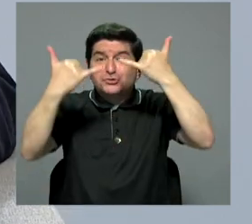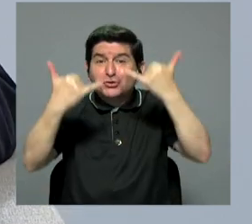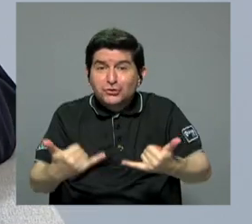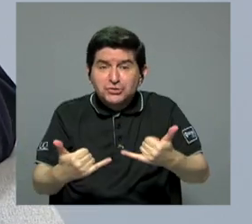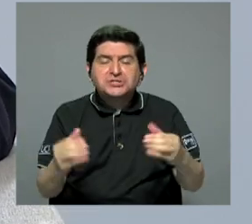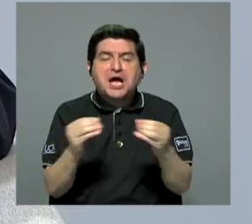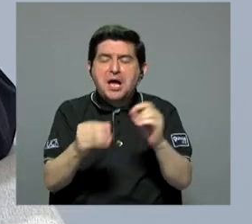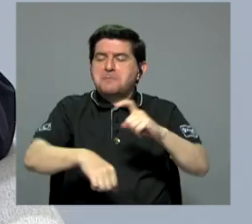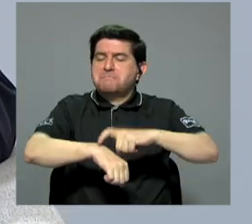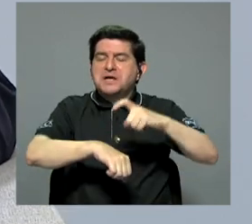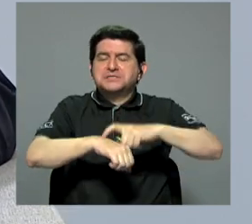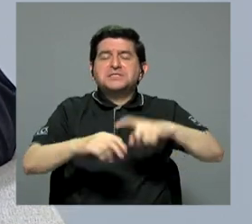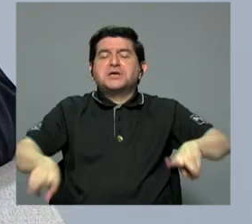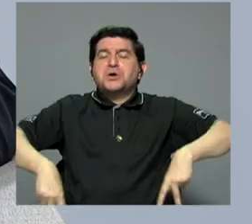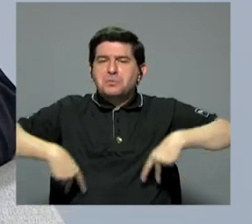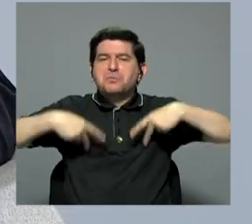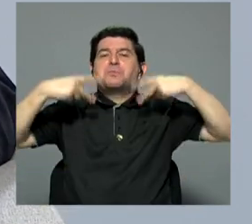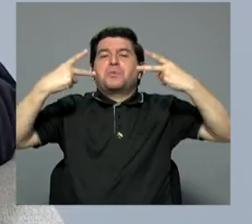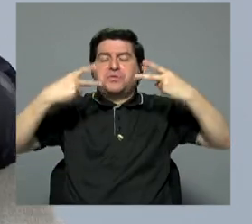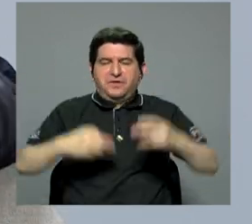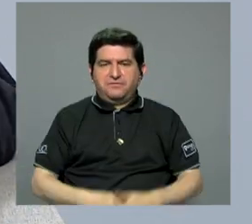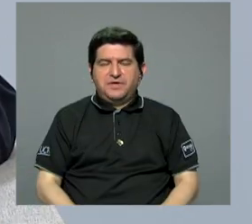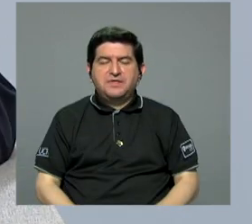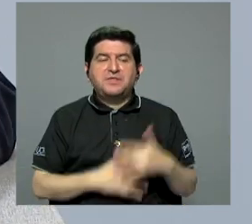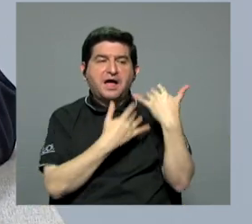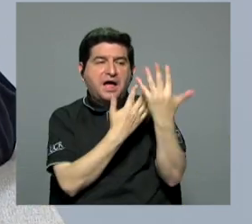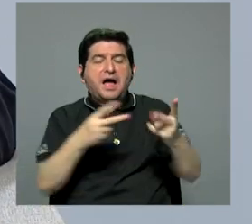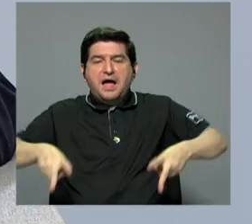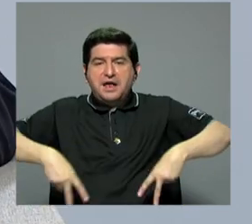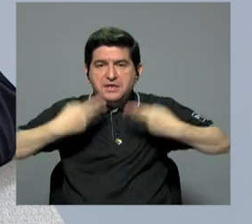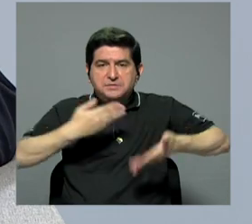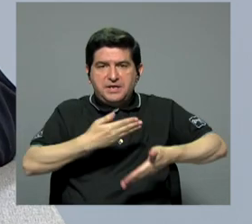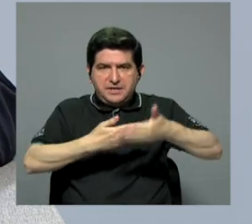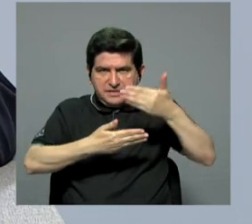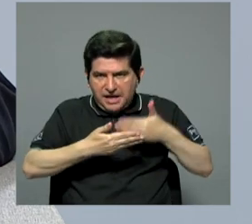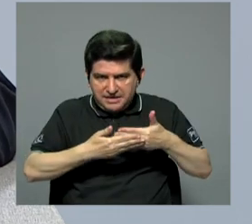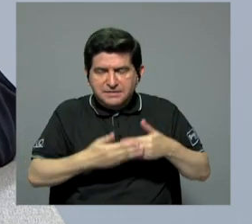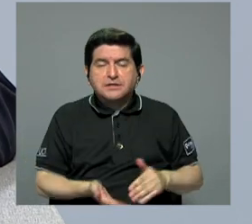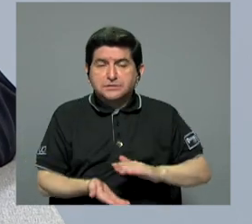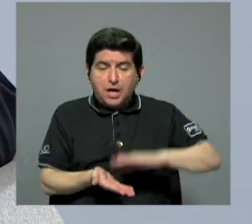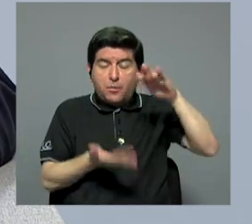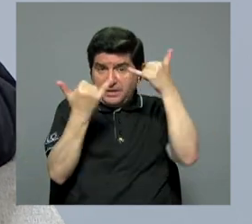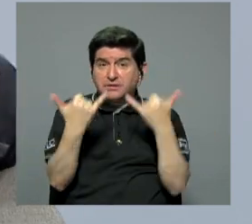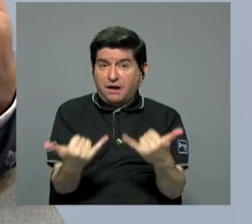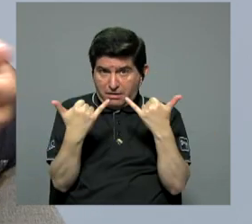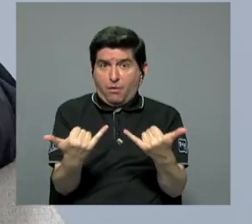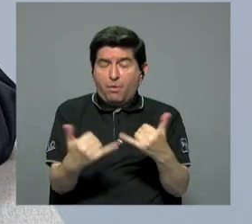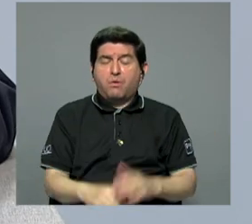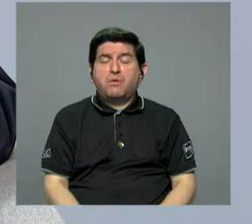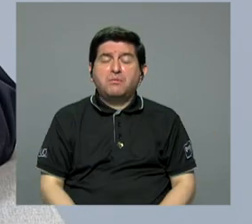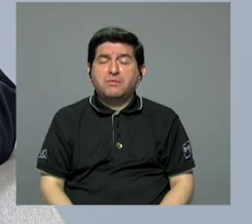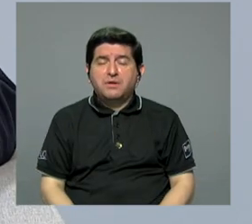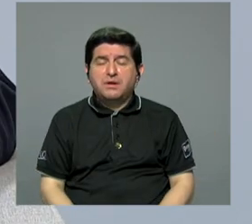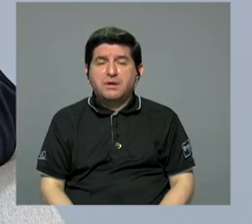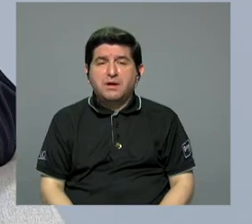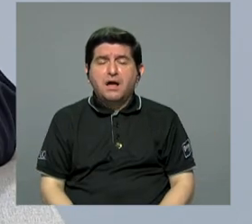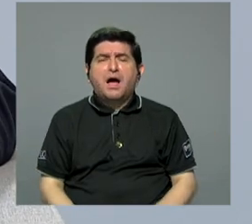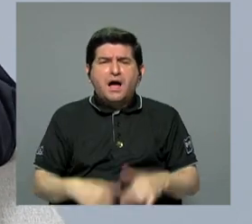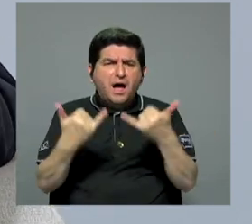vivimos más tiempo de lo que la expectativa de vida de nuestra ha aumentado bastante y es de esperarse